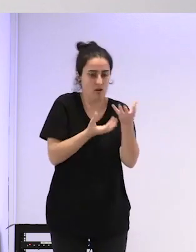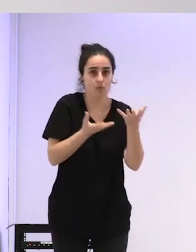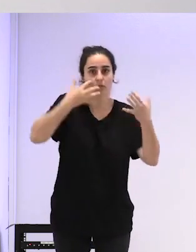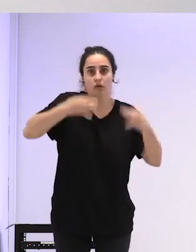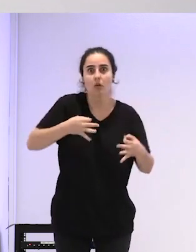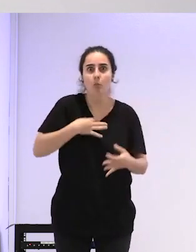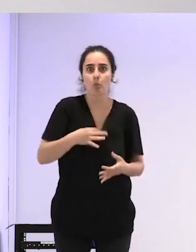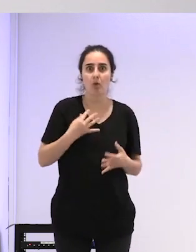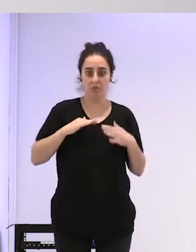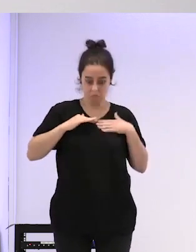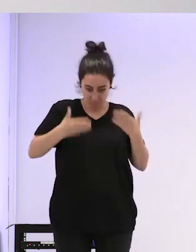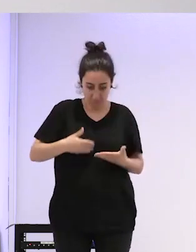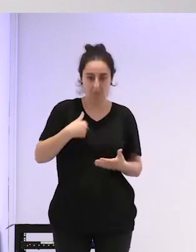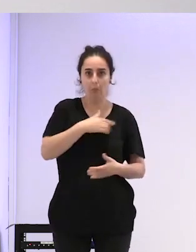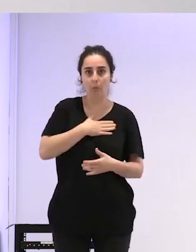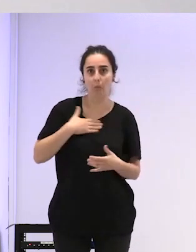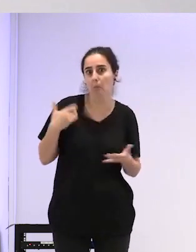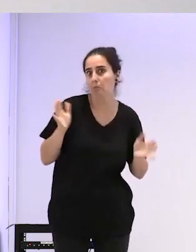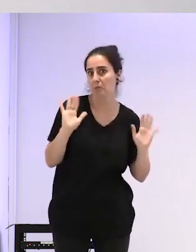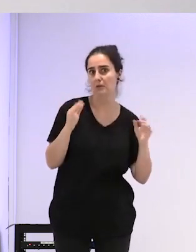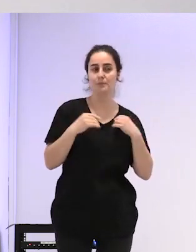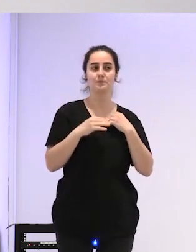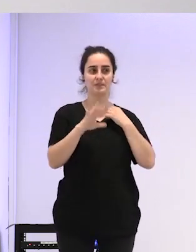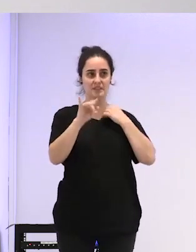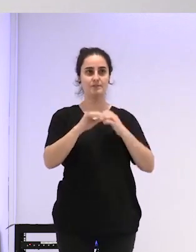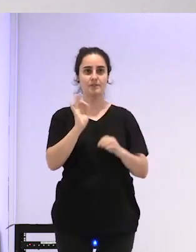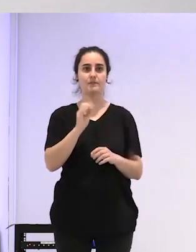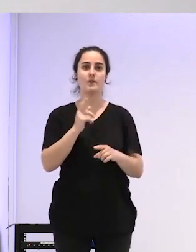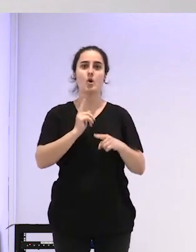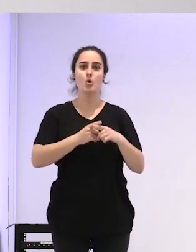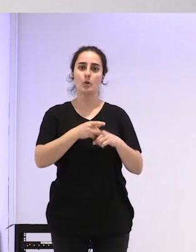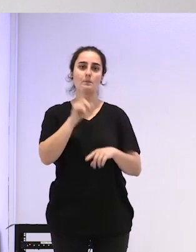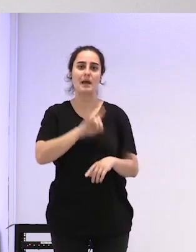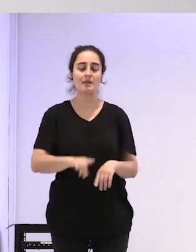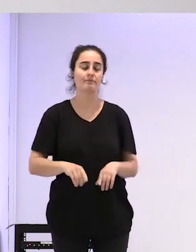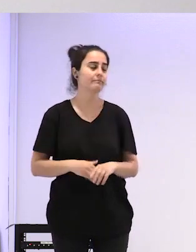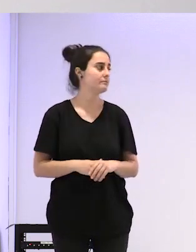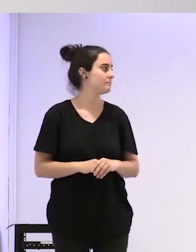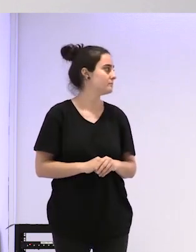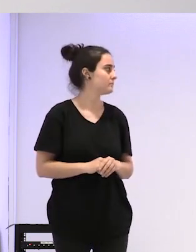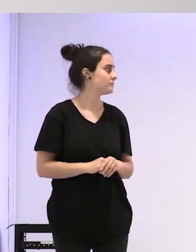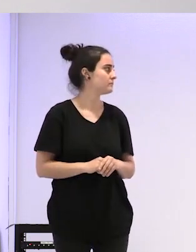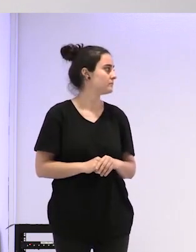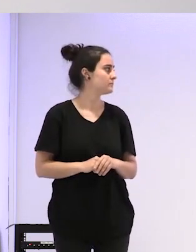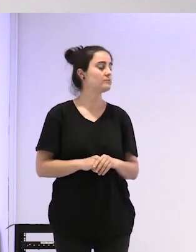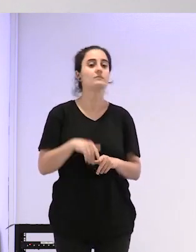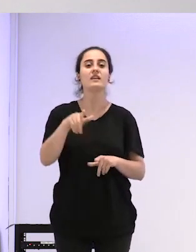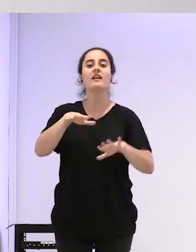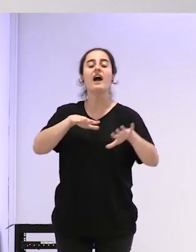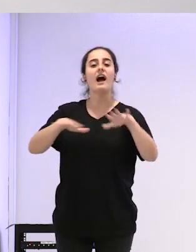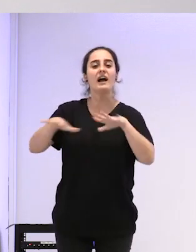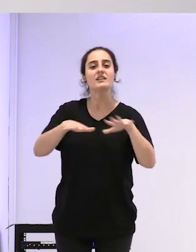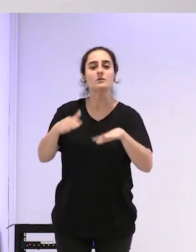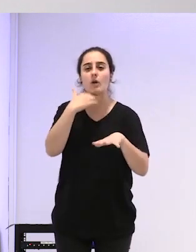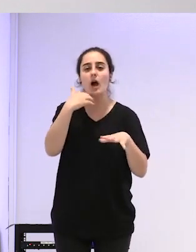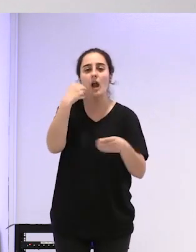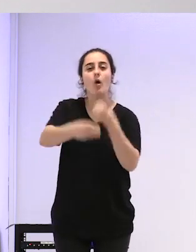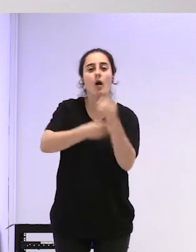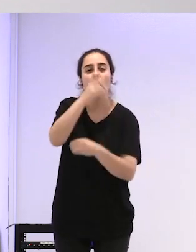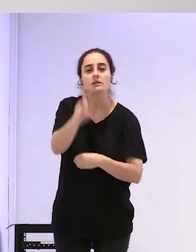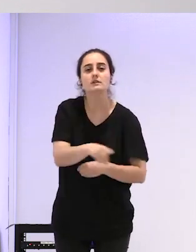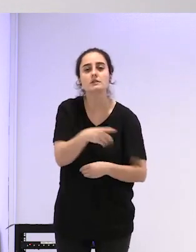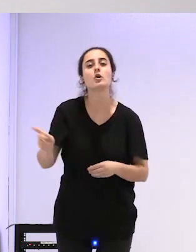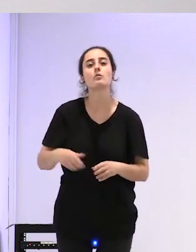por qué ¿no? y nada pero sí cruces ¿y el activismo hace algo? eh